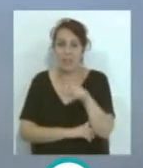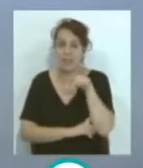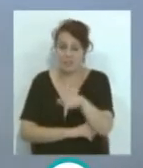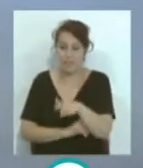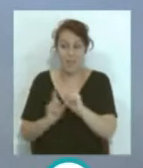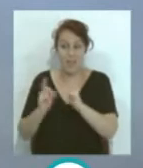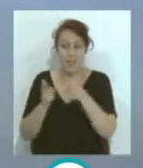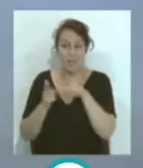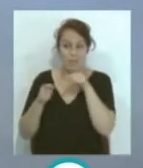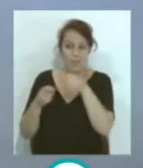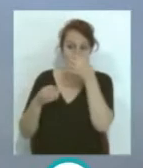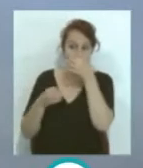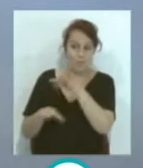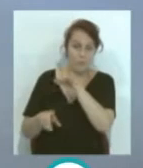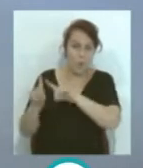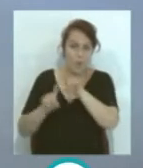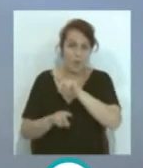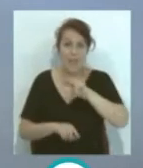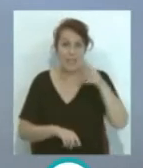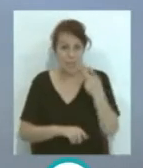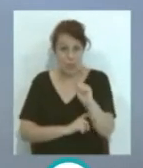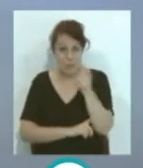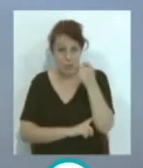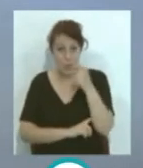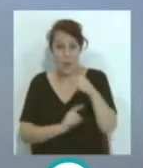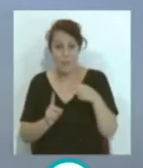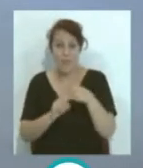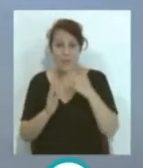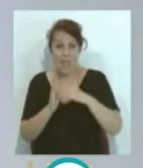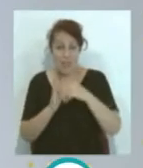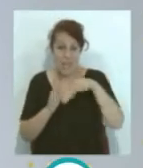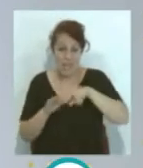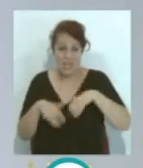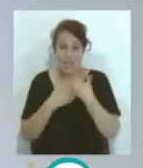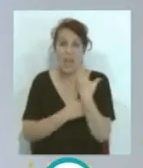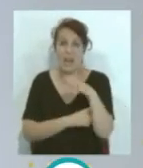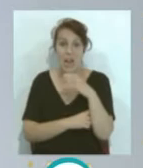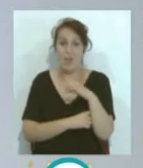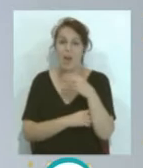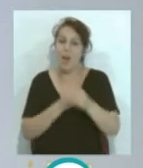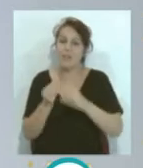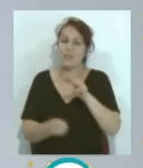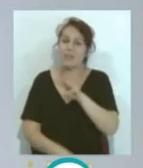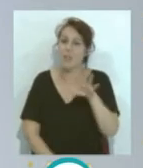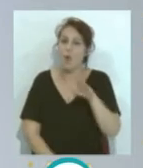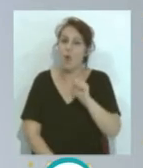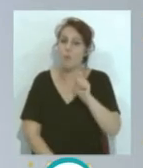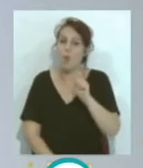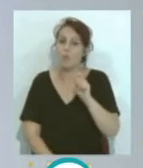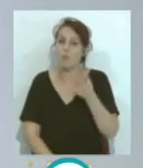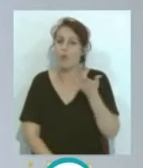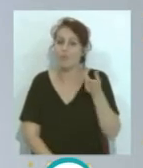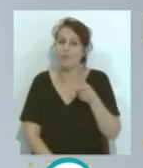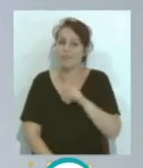de Bordalás... ...al final con esa segunda victoria consecutiva... ...junto a la del Valencia aquí en Carranza... ...hace que te den esos 35 puntos todavía... ...con